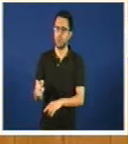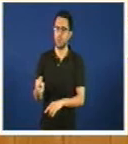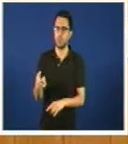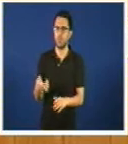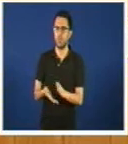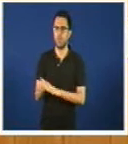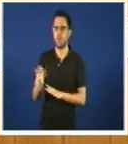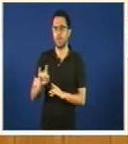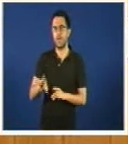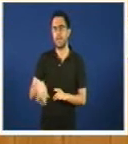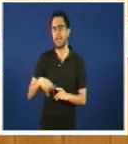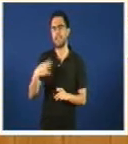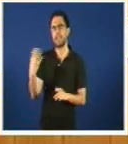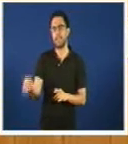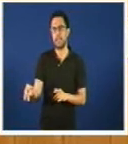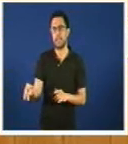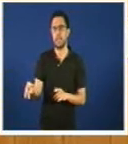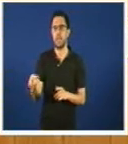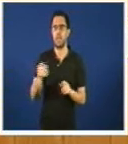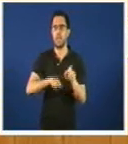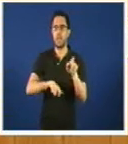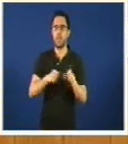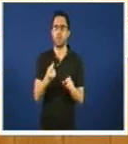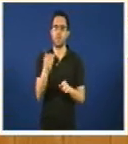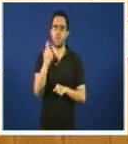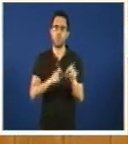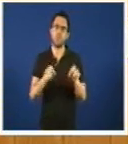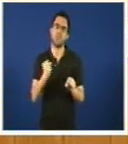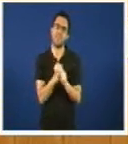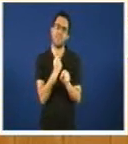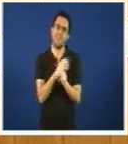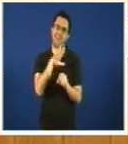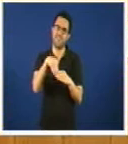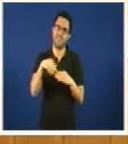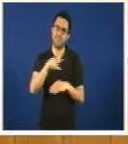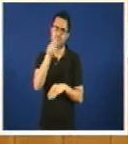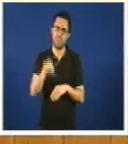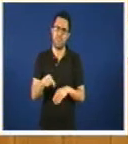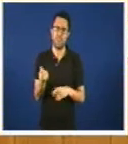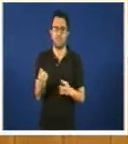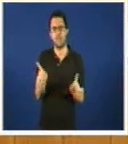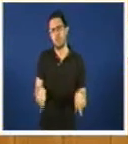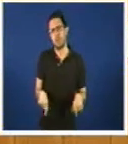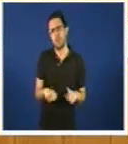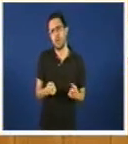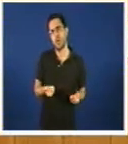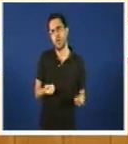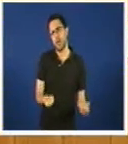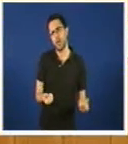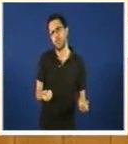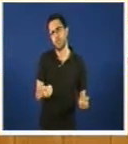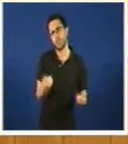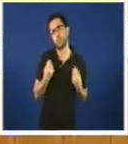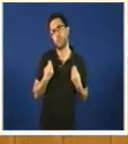personal que traballa na Fundación sin embargo sin a previsión é que o coste se xa o mesmo que neste momento